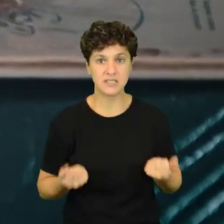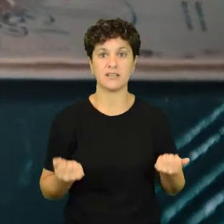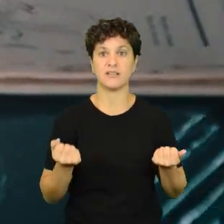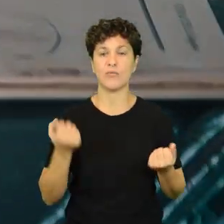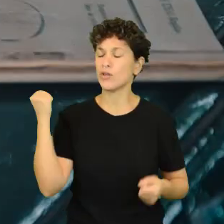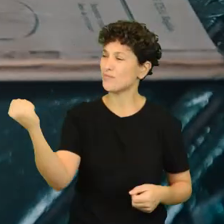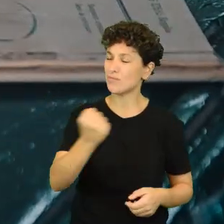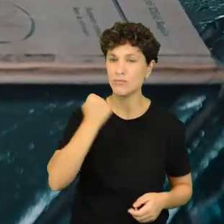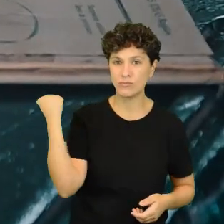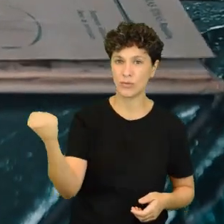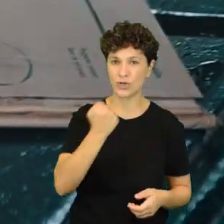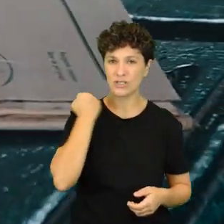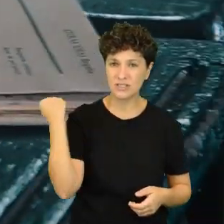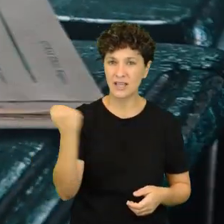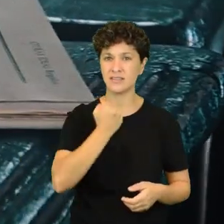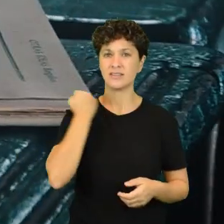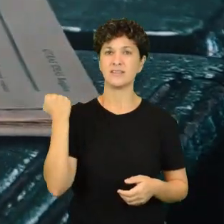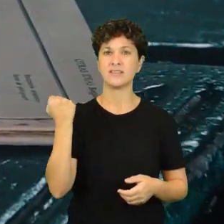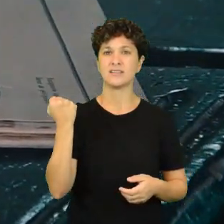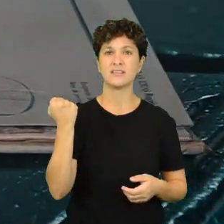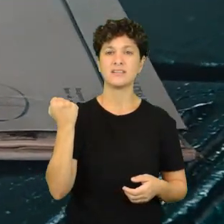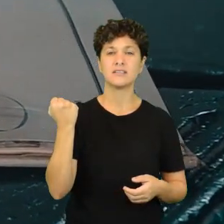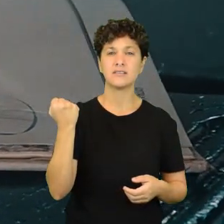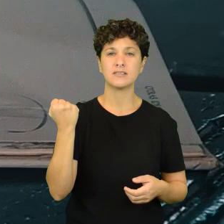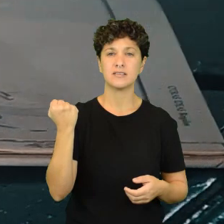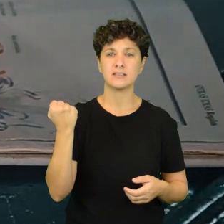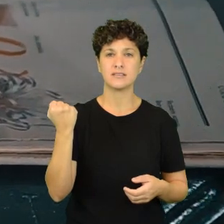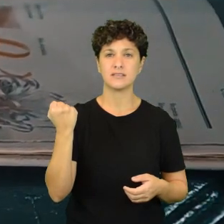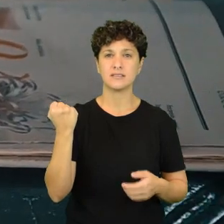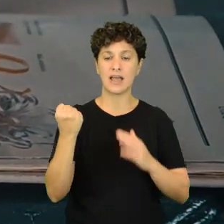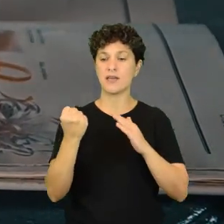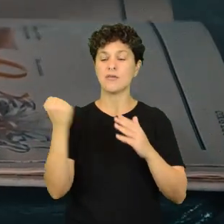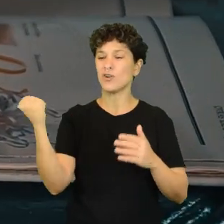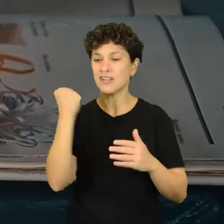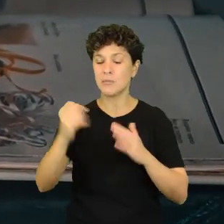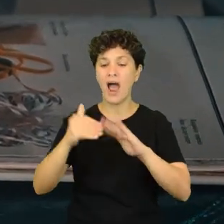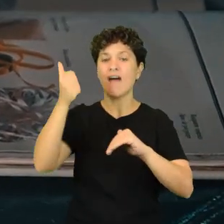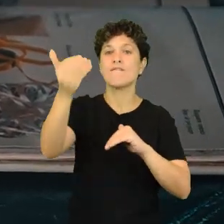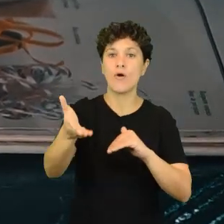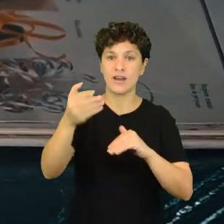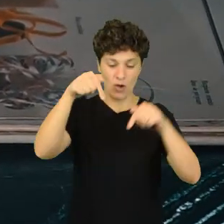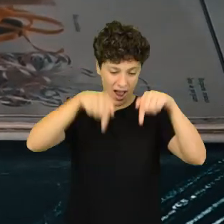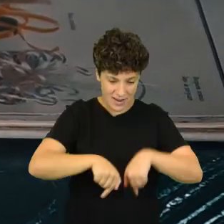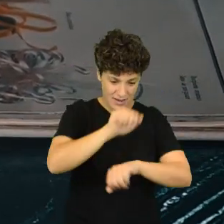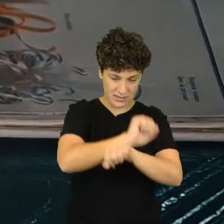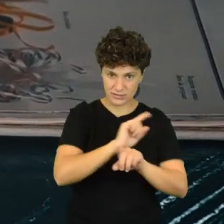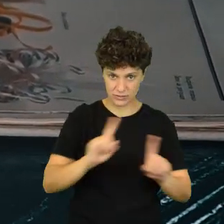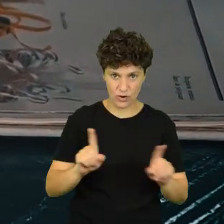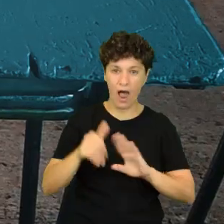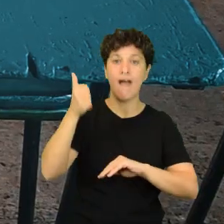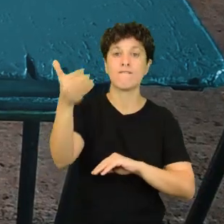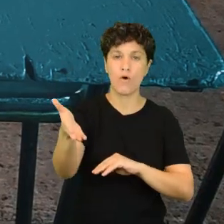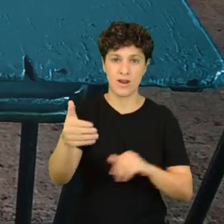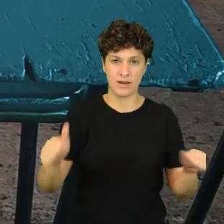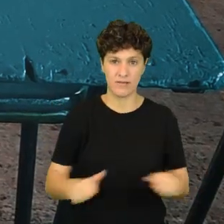y lo más importante sobre todo, que te abre puertas, es el después de acá, porque no es el acá, el tema es el después de acá.